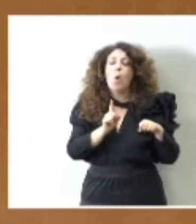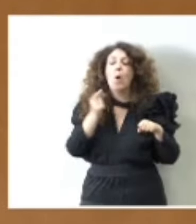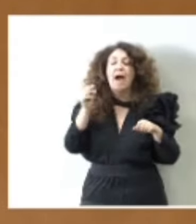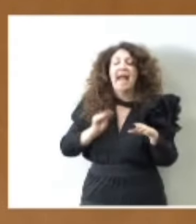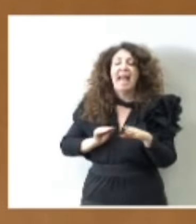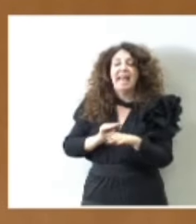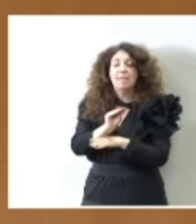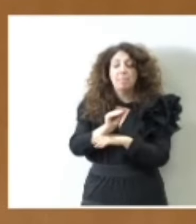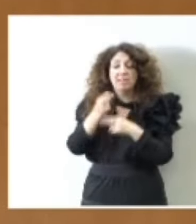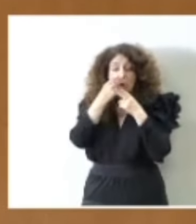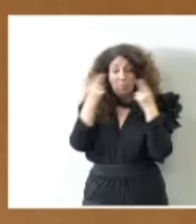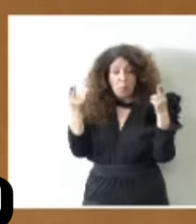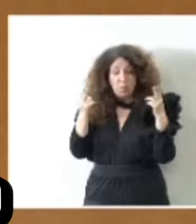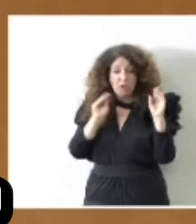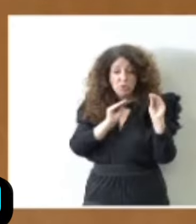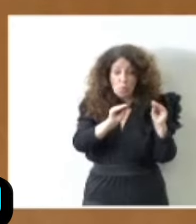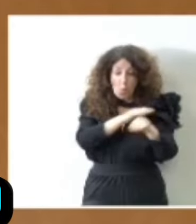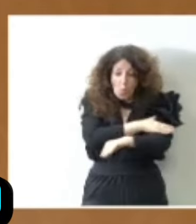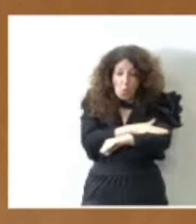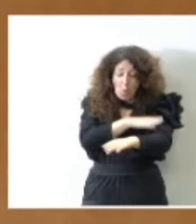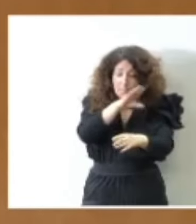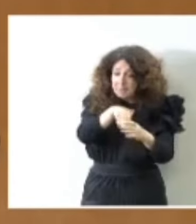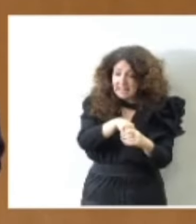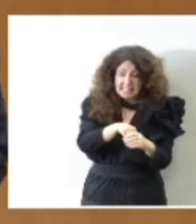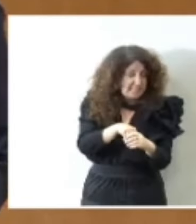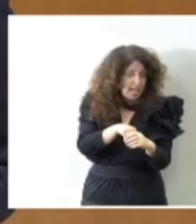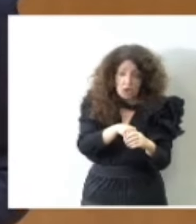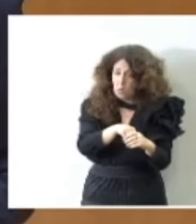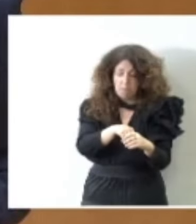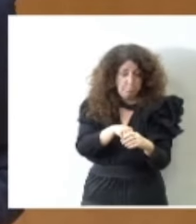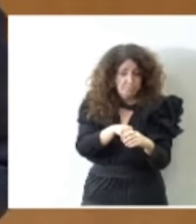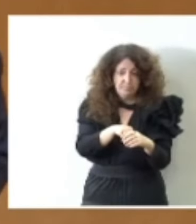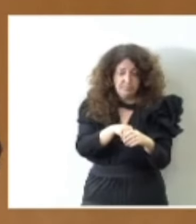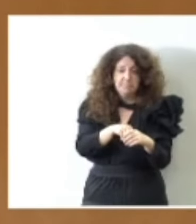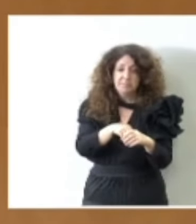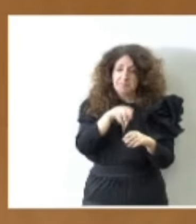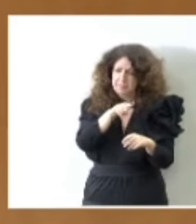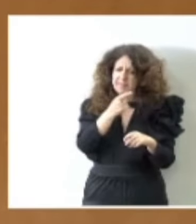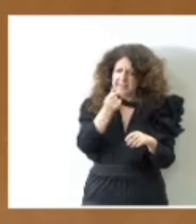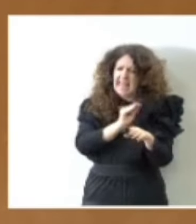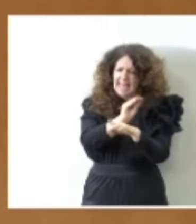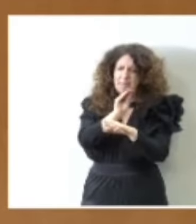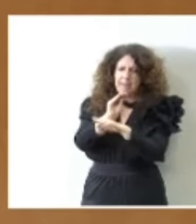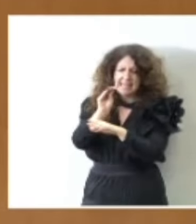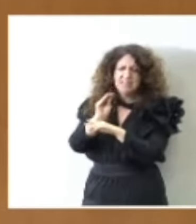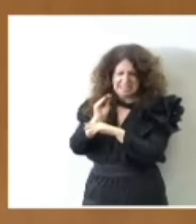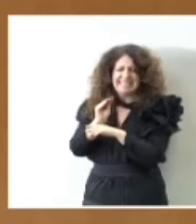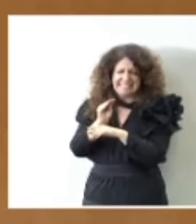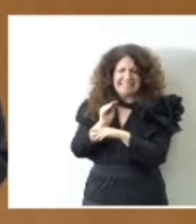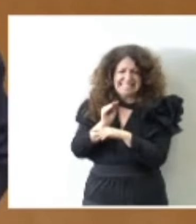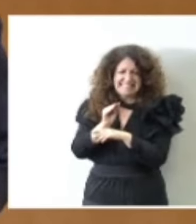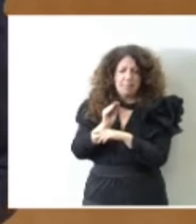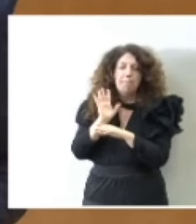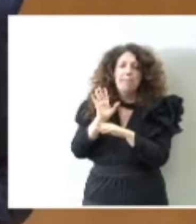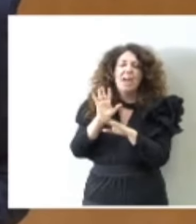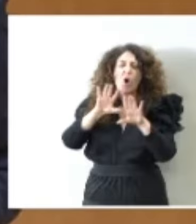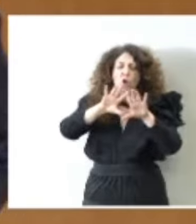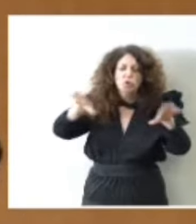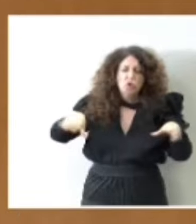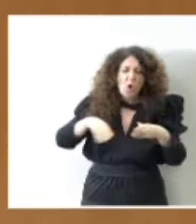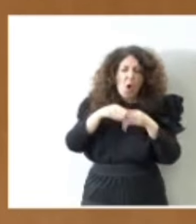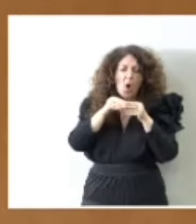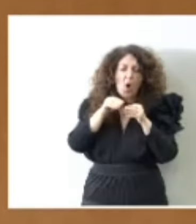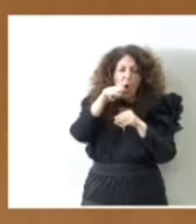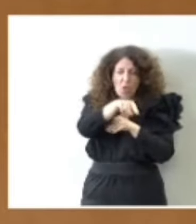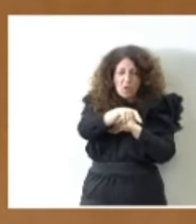pública está en su ministerio. Sí que es el principal ministerio inversor, pero no es toda la inversión de la Administración General